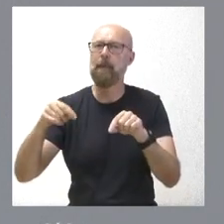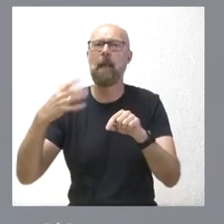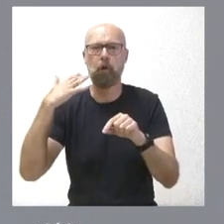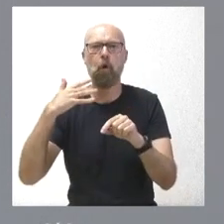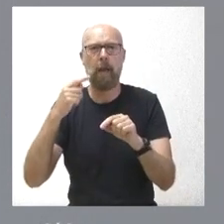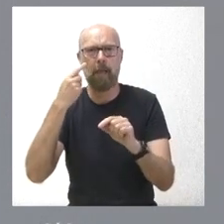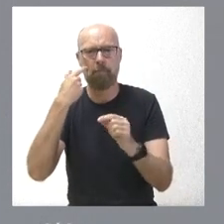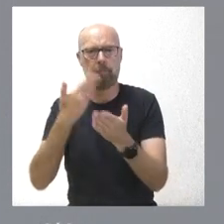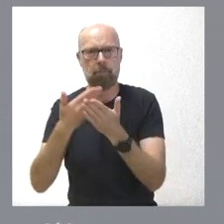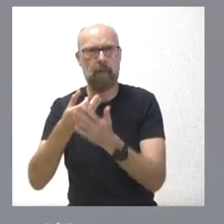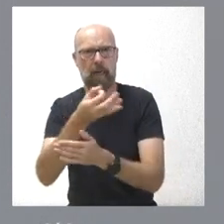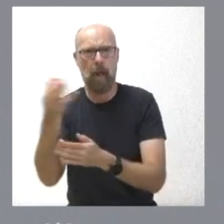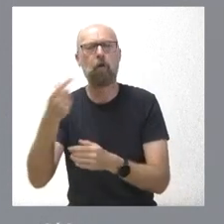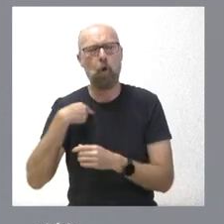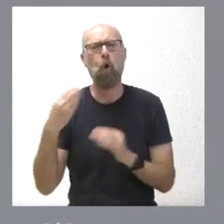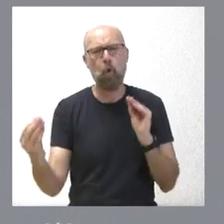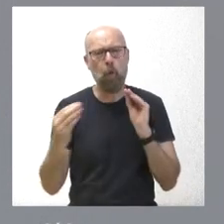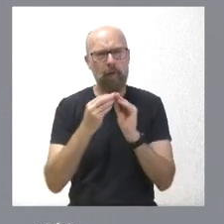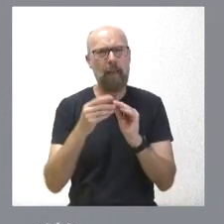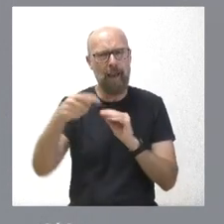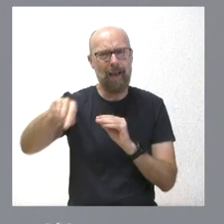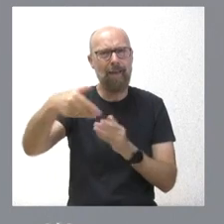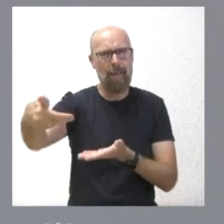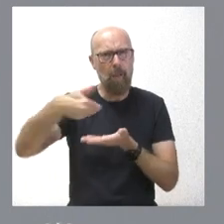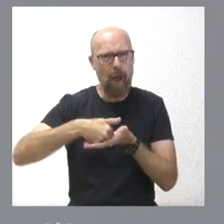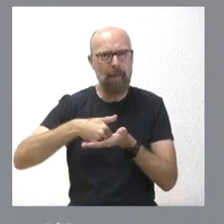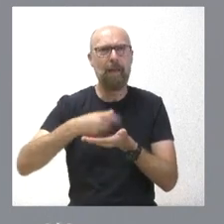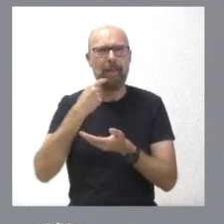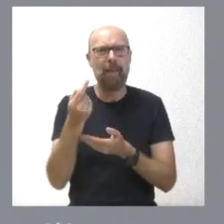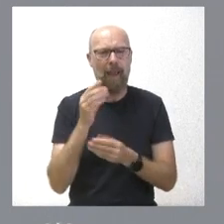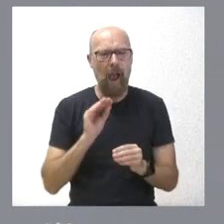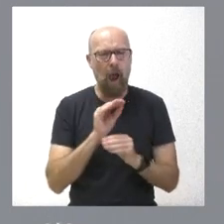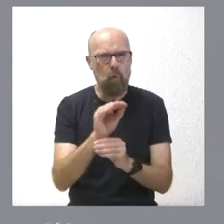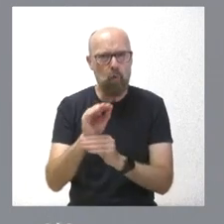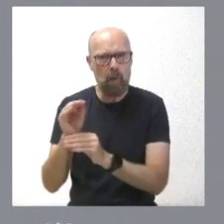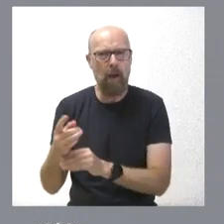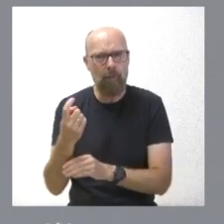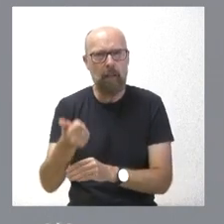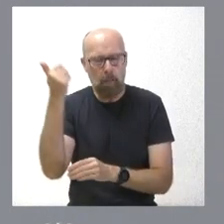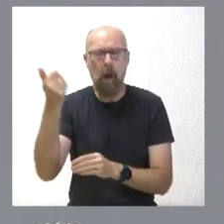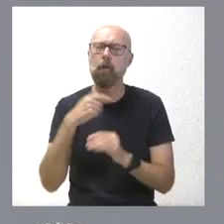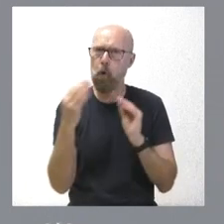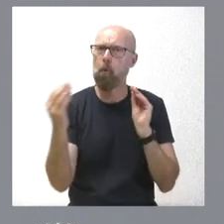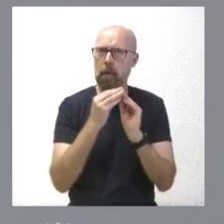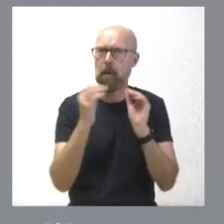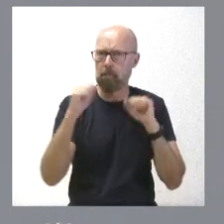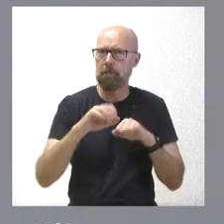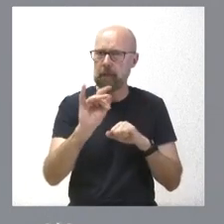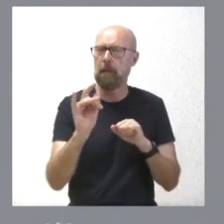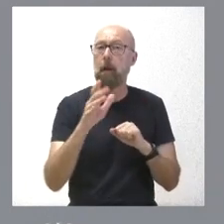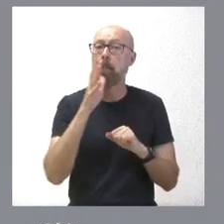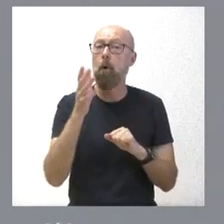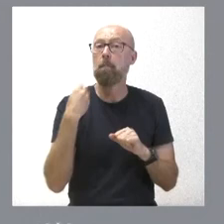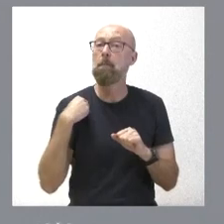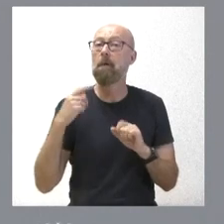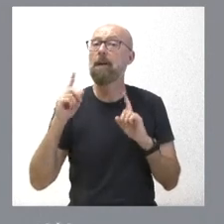demanda que se plantea de seguir extendiendo estas ayudas que nos parece que en el caso de las impulsadas